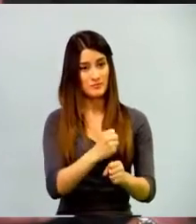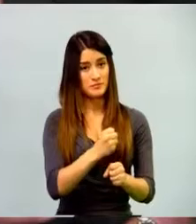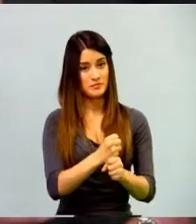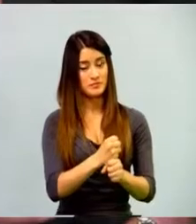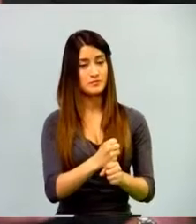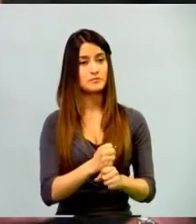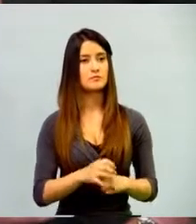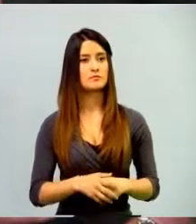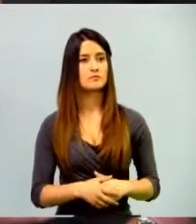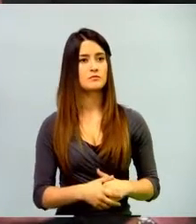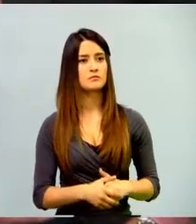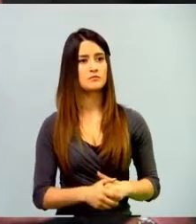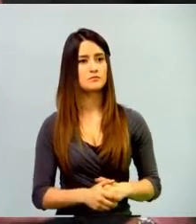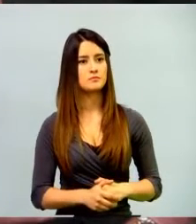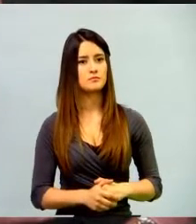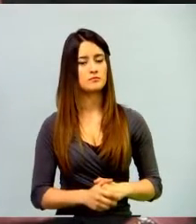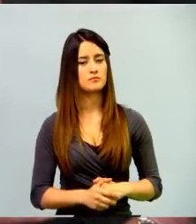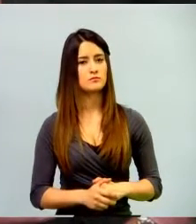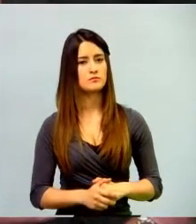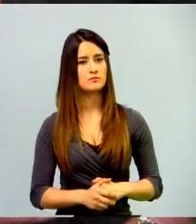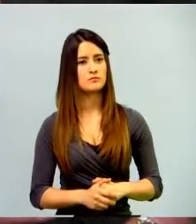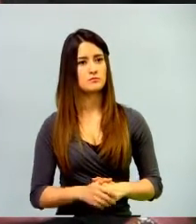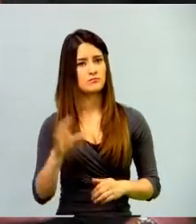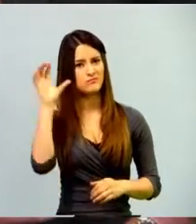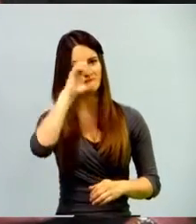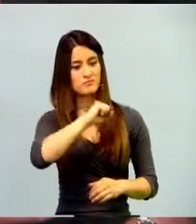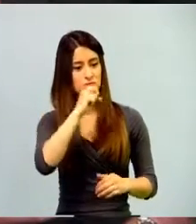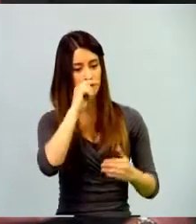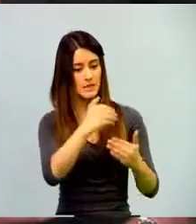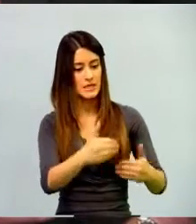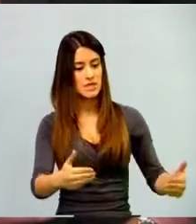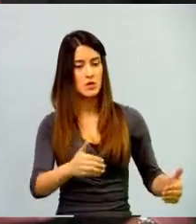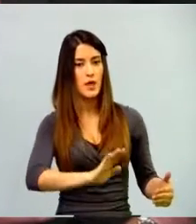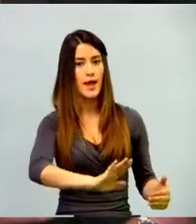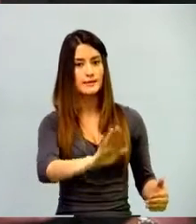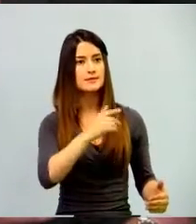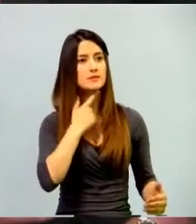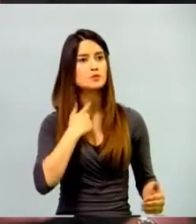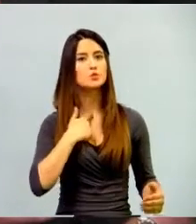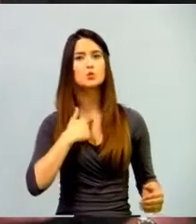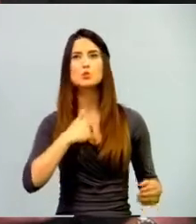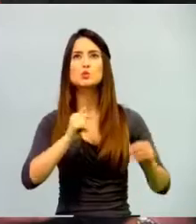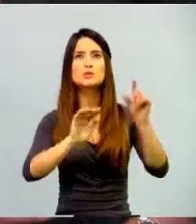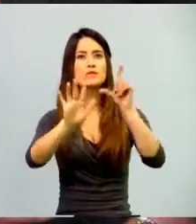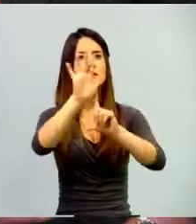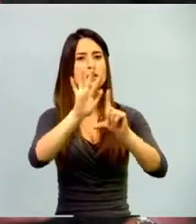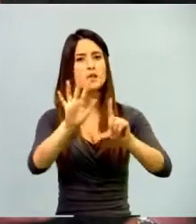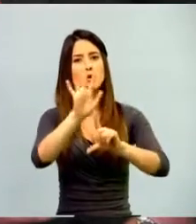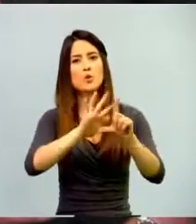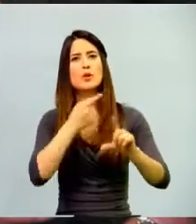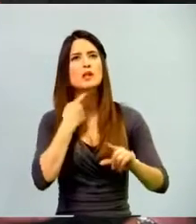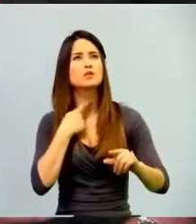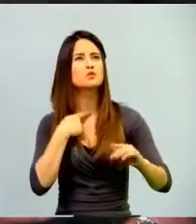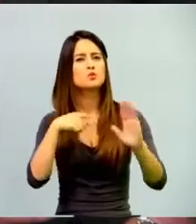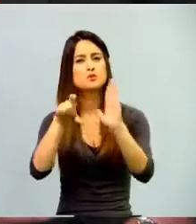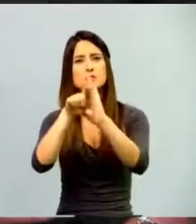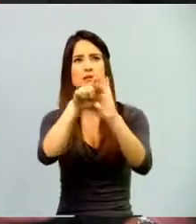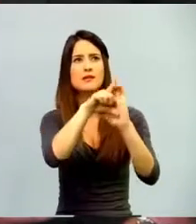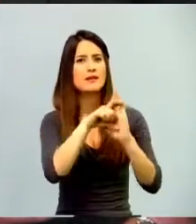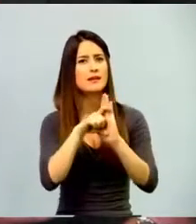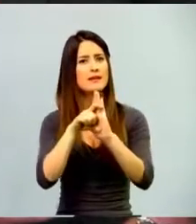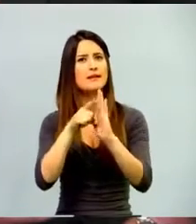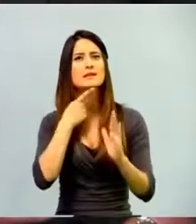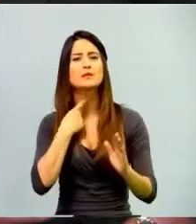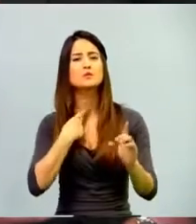Cuando tienes niños que son muy audiovisuales, generalmente ellos están